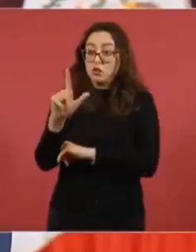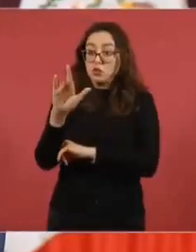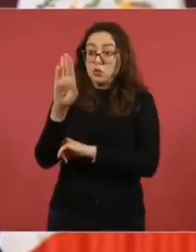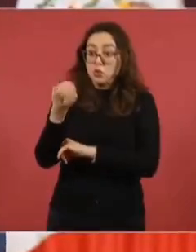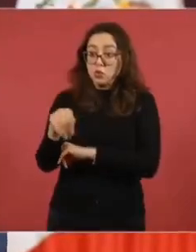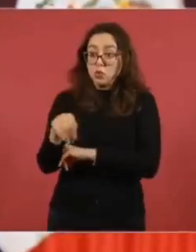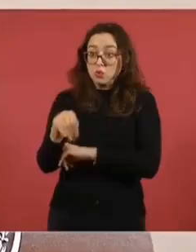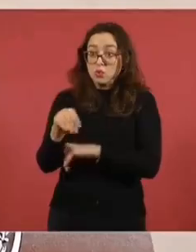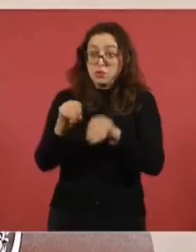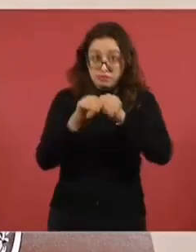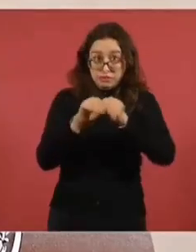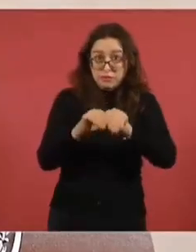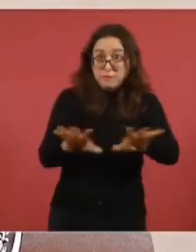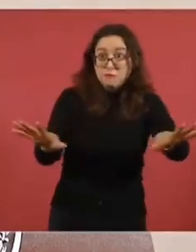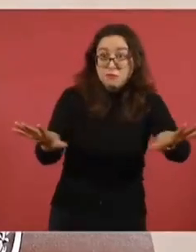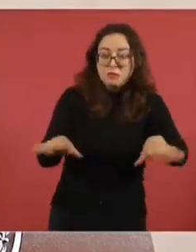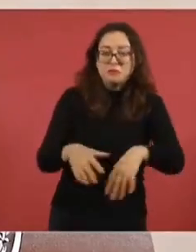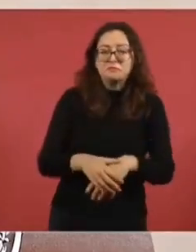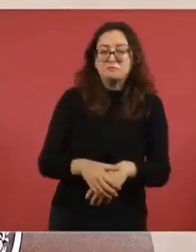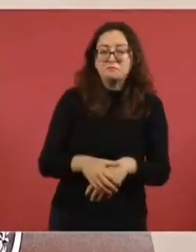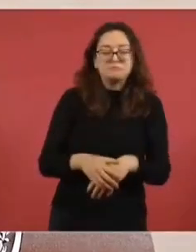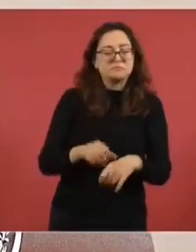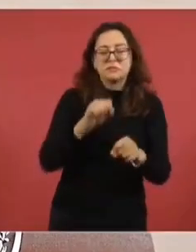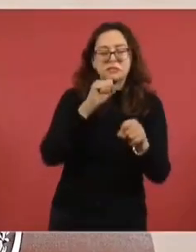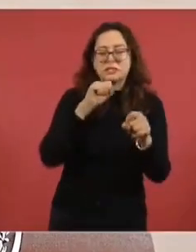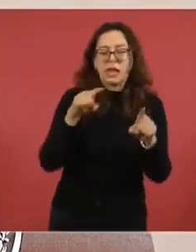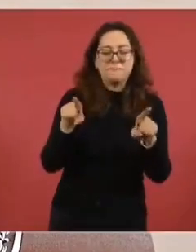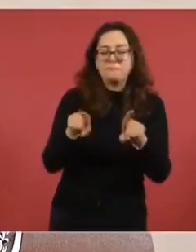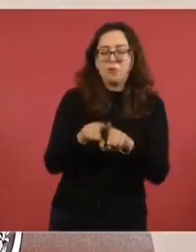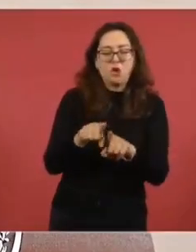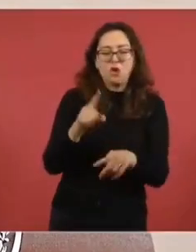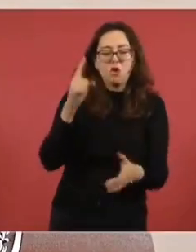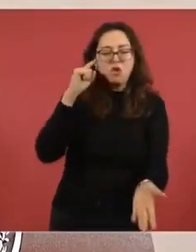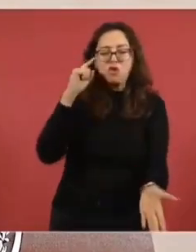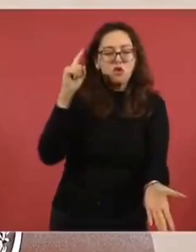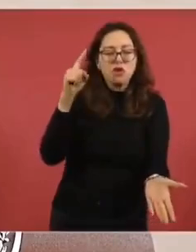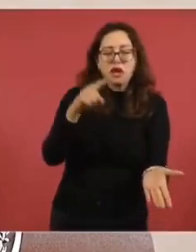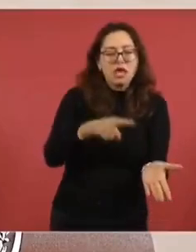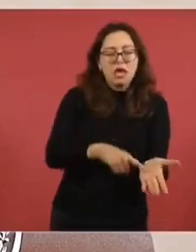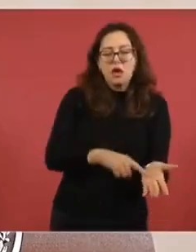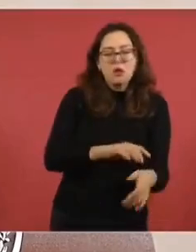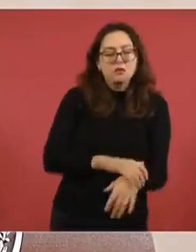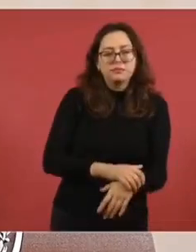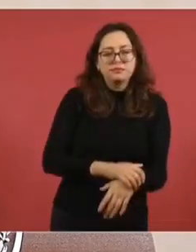Pero a lo mejor está así porque es polémica.